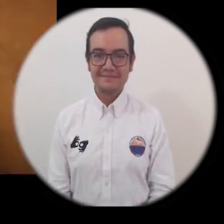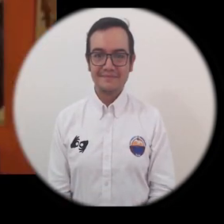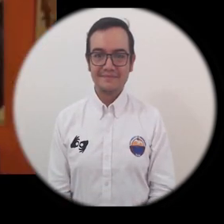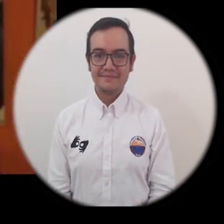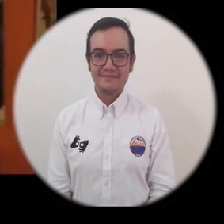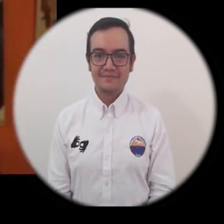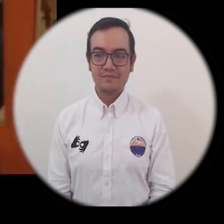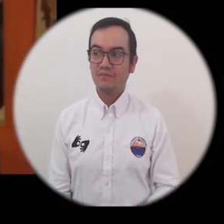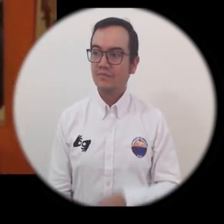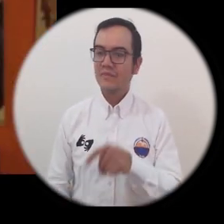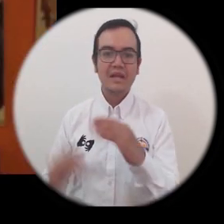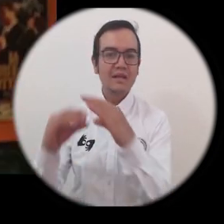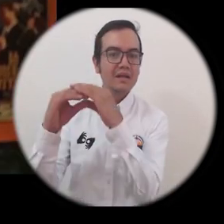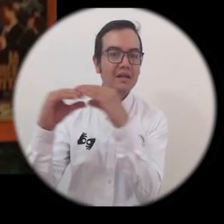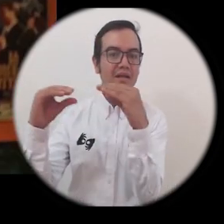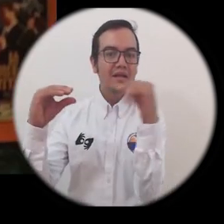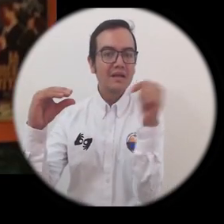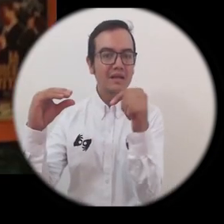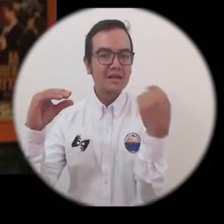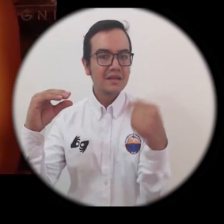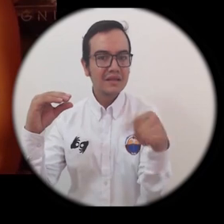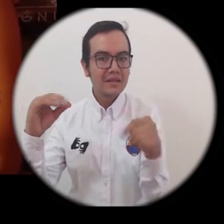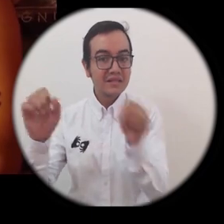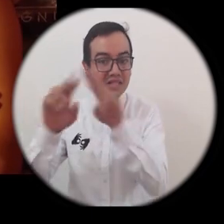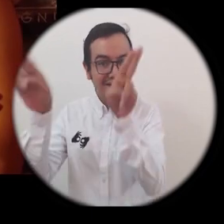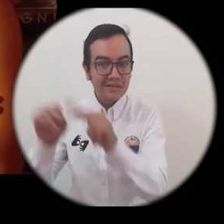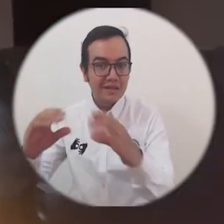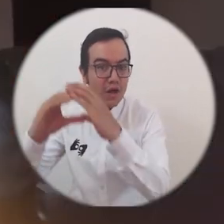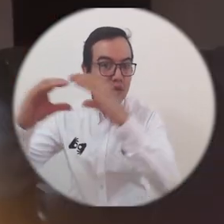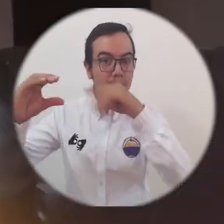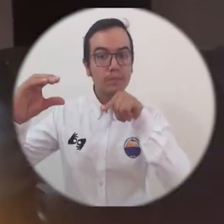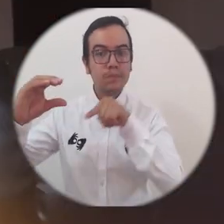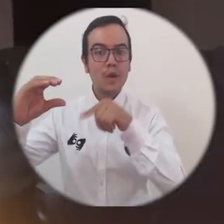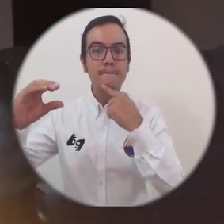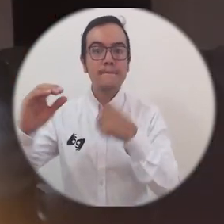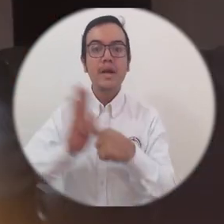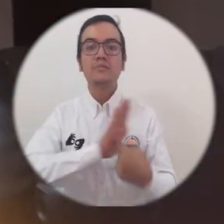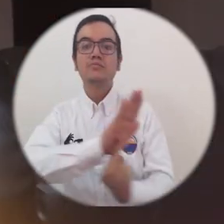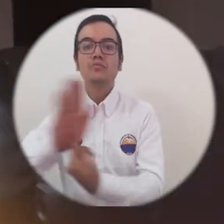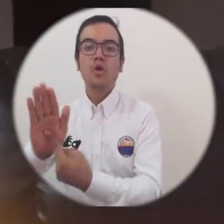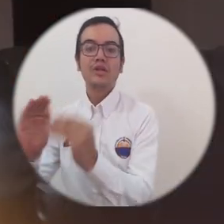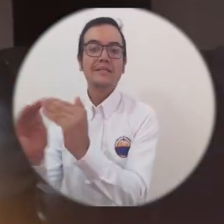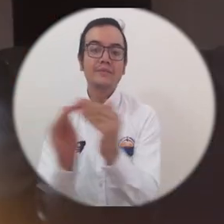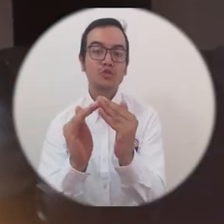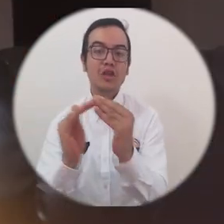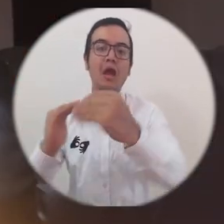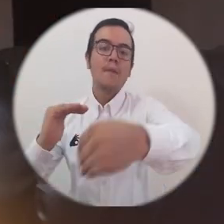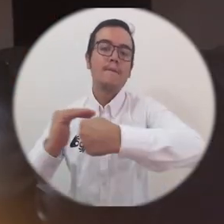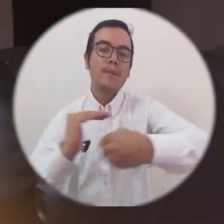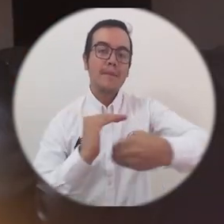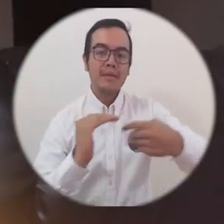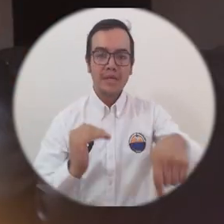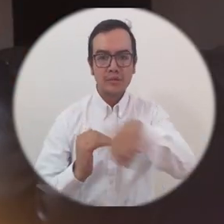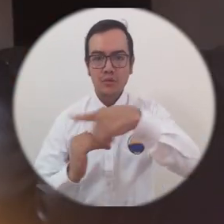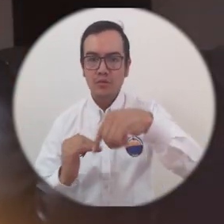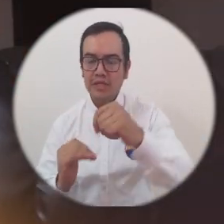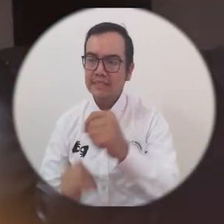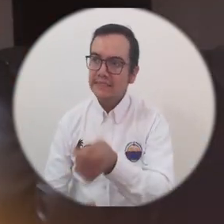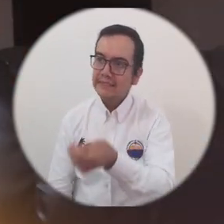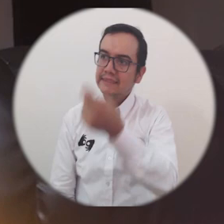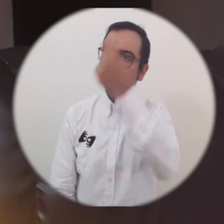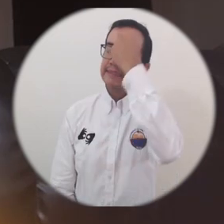es una plataforma que llegará a sus casas y tratará de dejar un mensaje